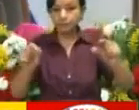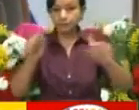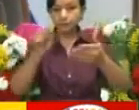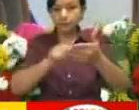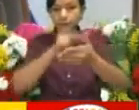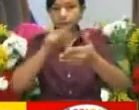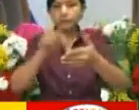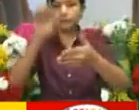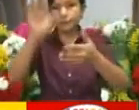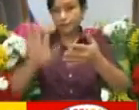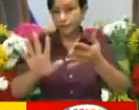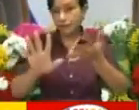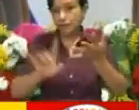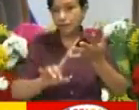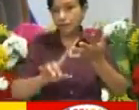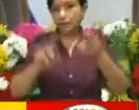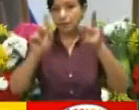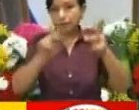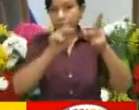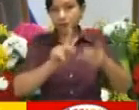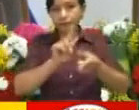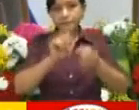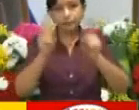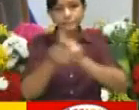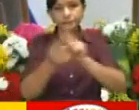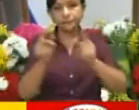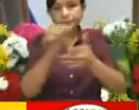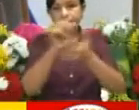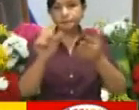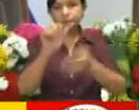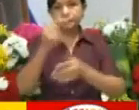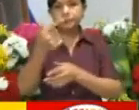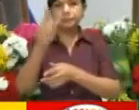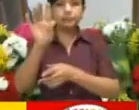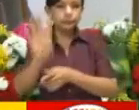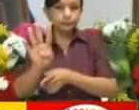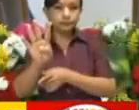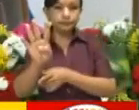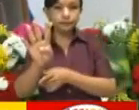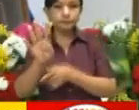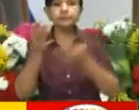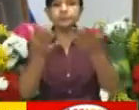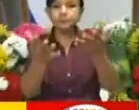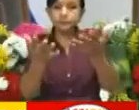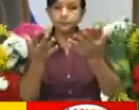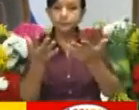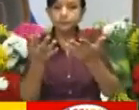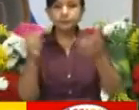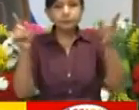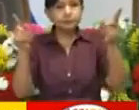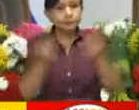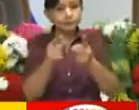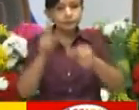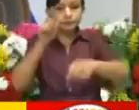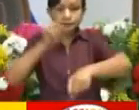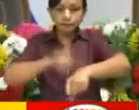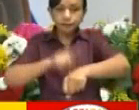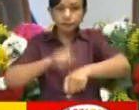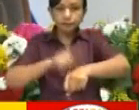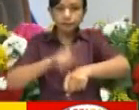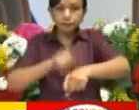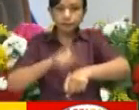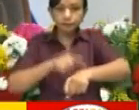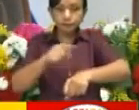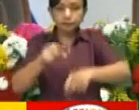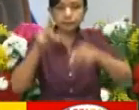Cinco, la propuesta de reforma al artículo 74 persigue simplificar el periodo de duración